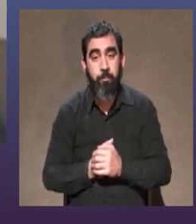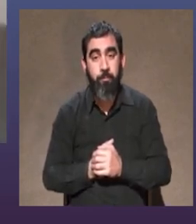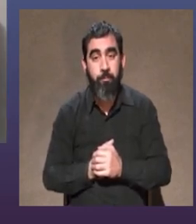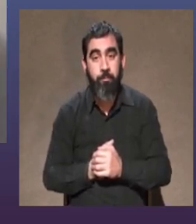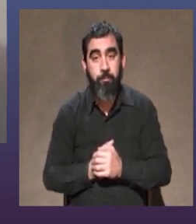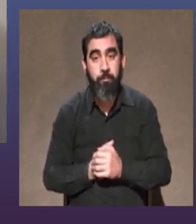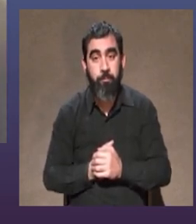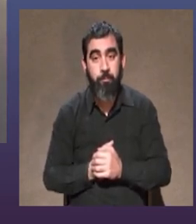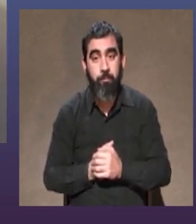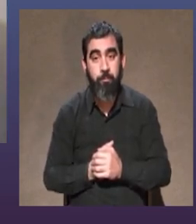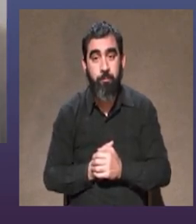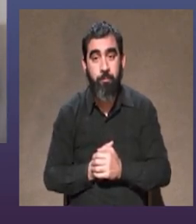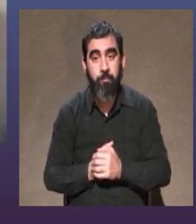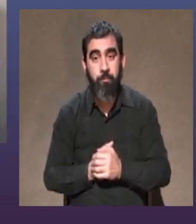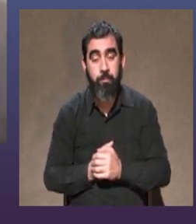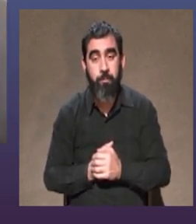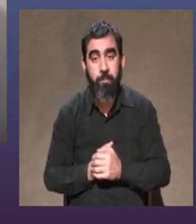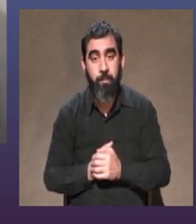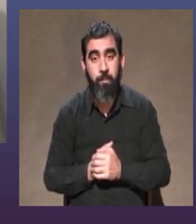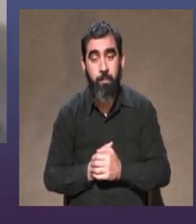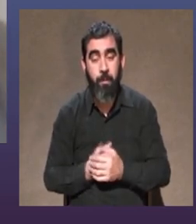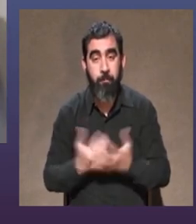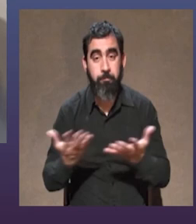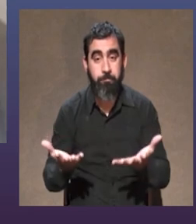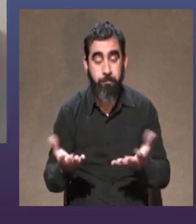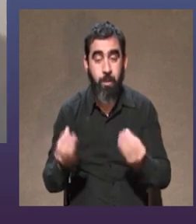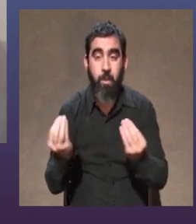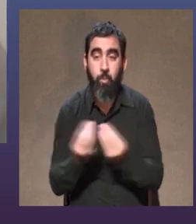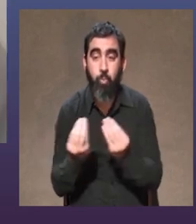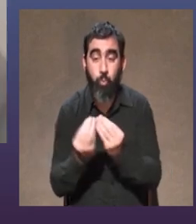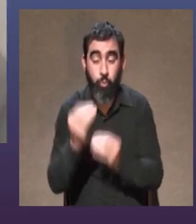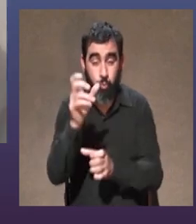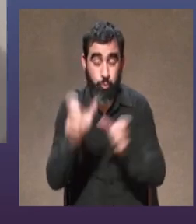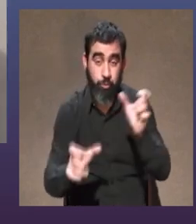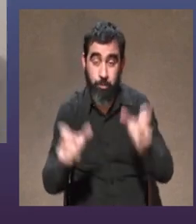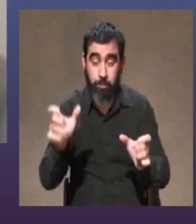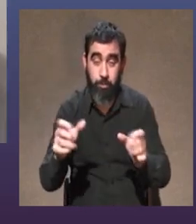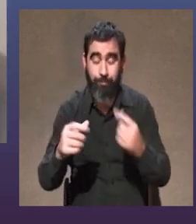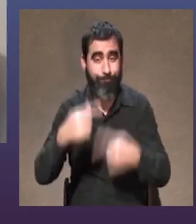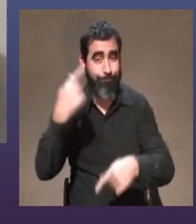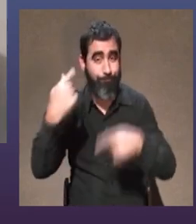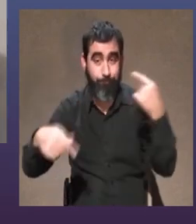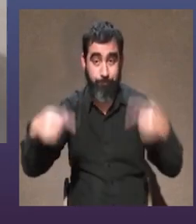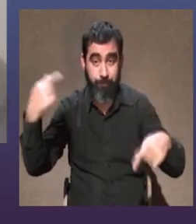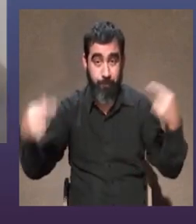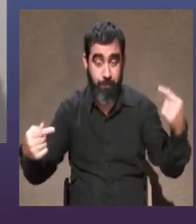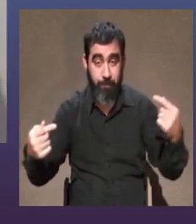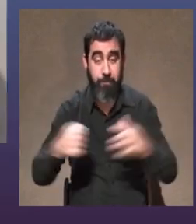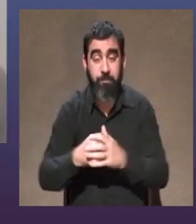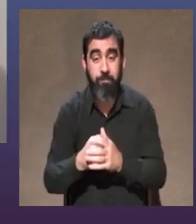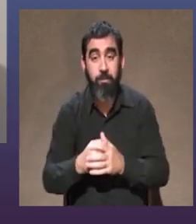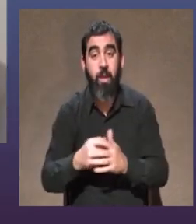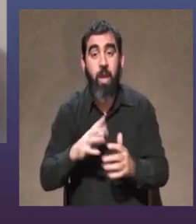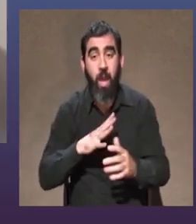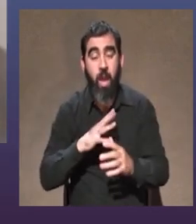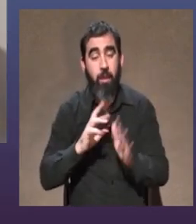bueno es como mucha gente y muy variada hay